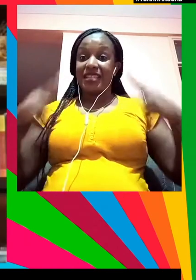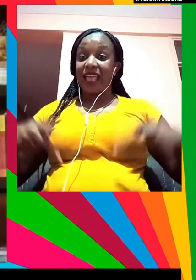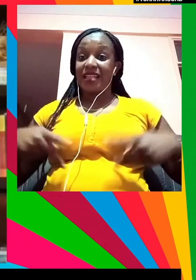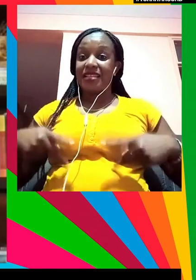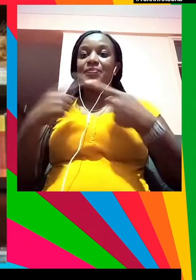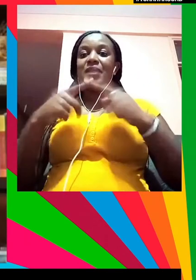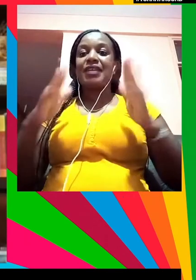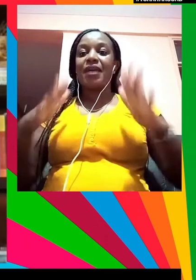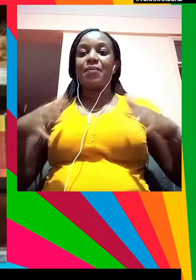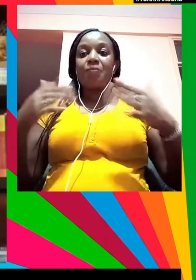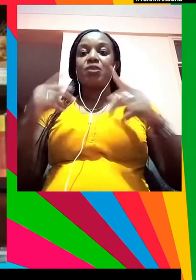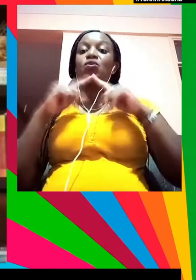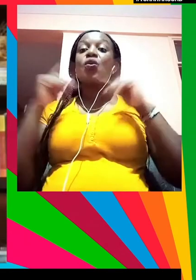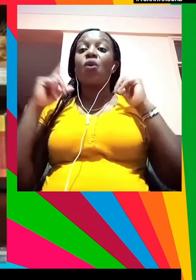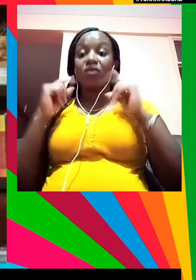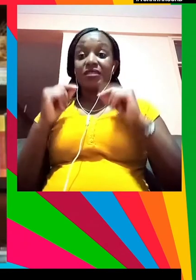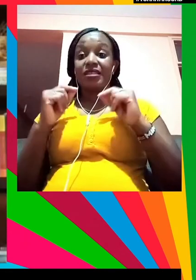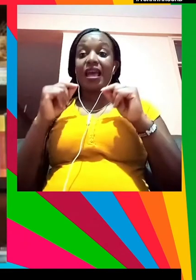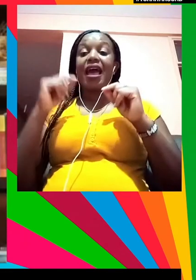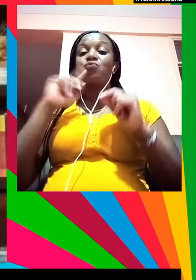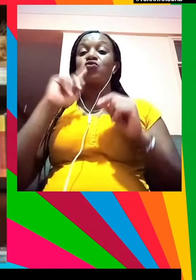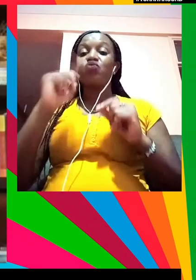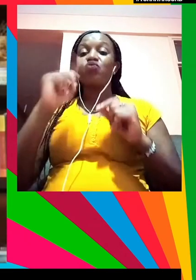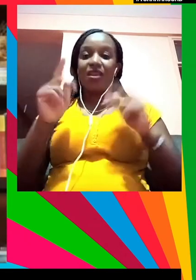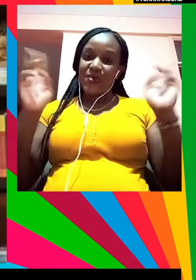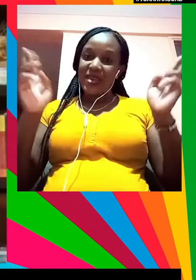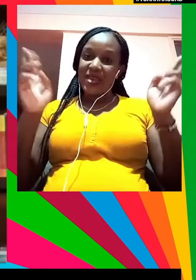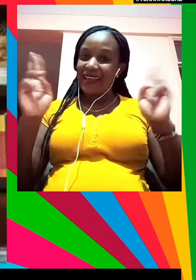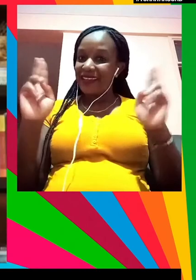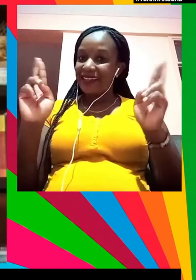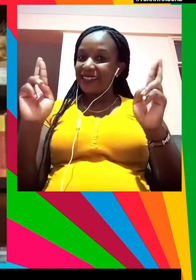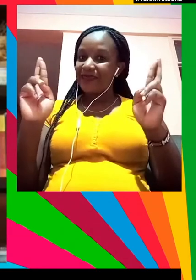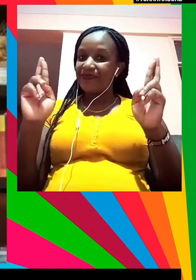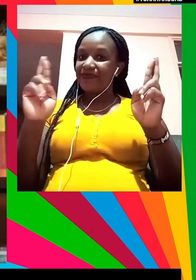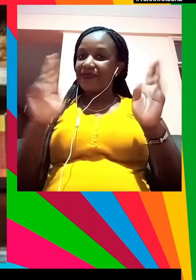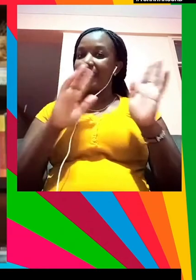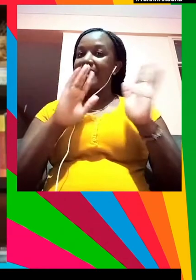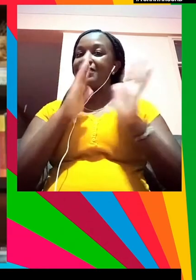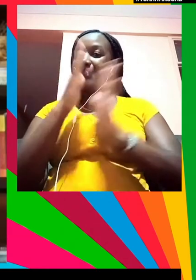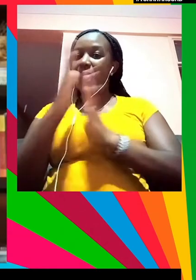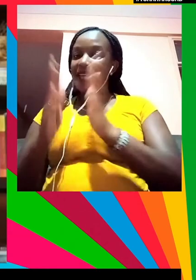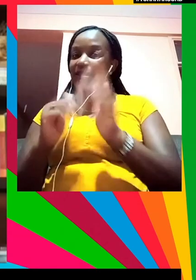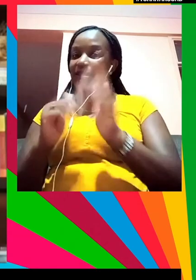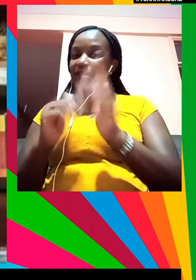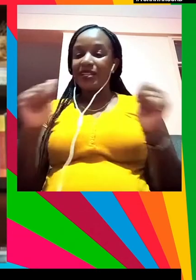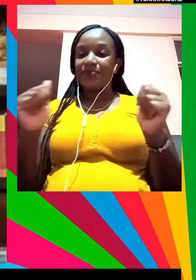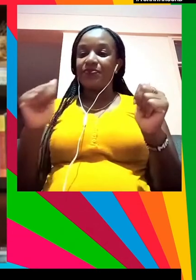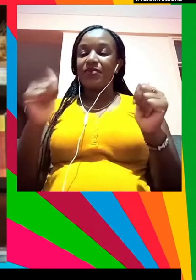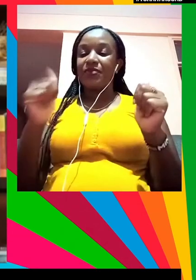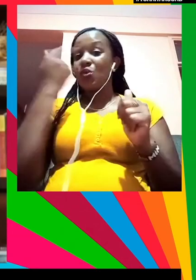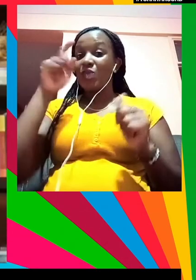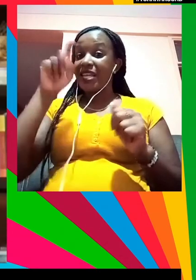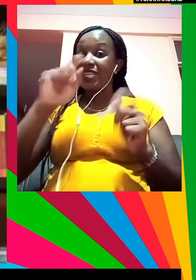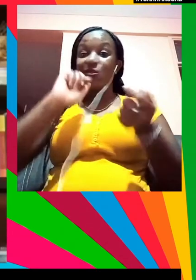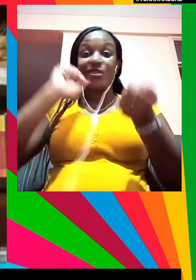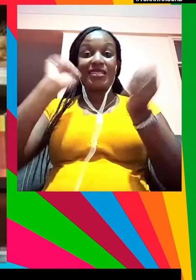que hemos llamado, preparados, listos, demos un salto histórico hacia adelante, porque hemos de cambiar las cosas, tal y